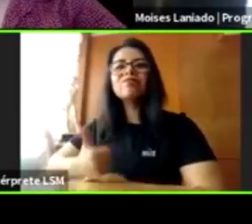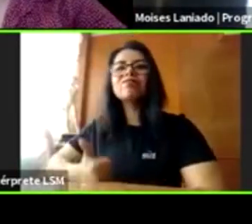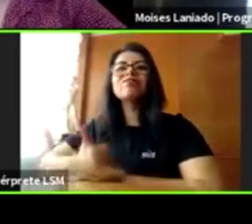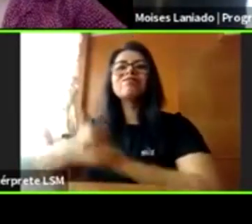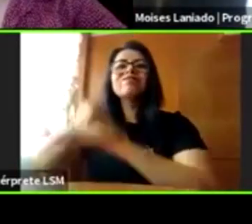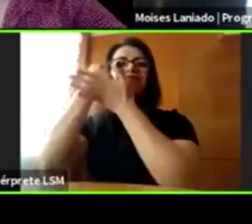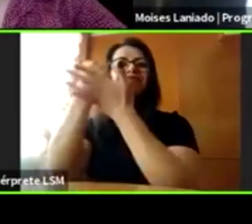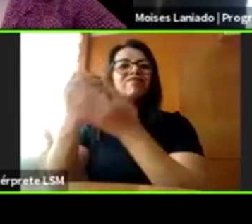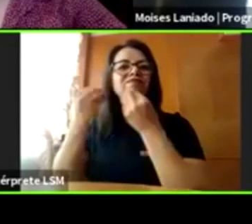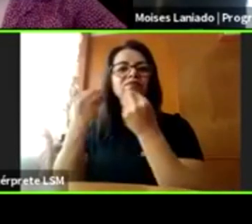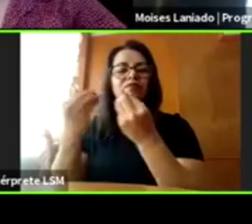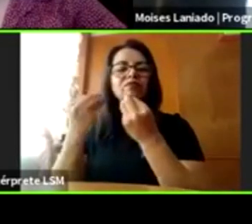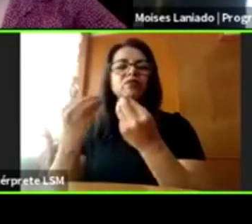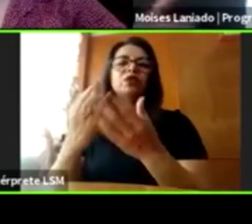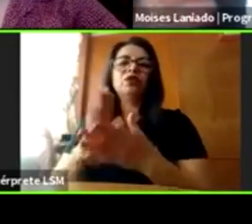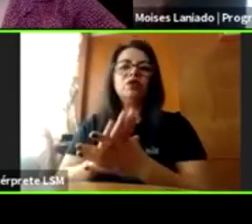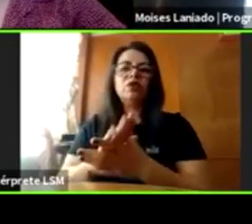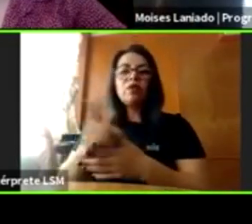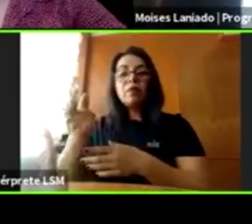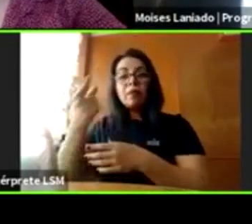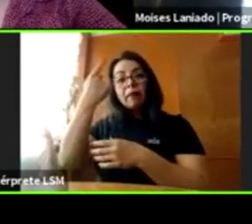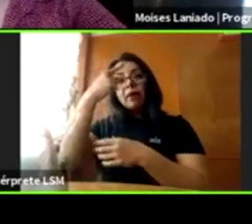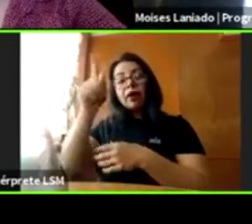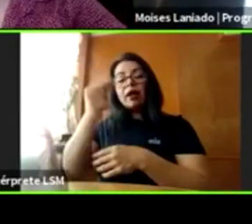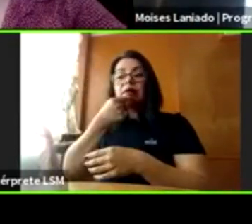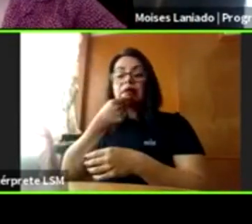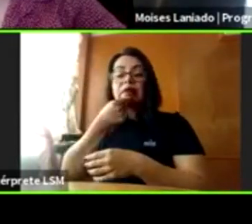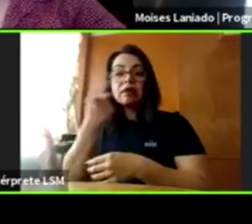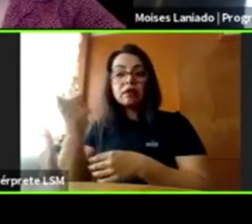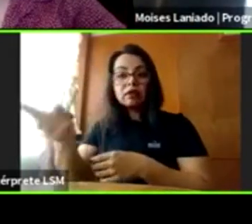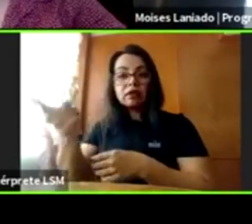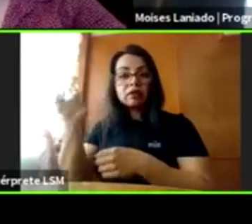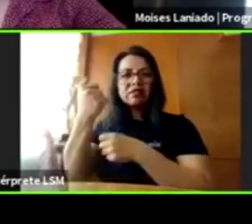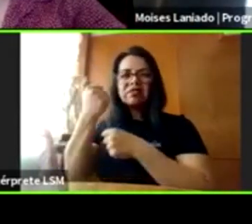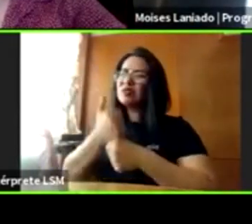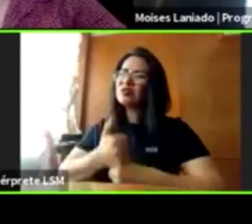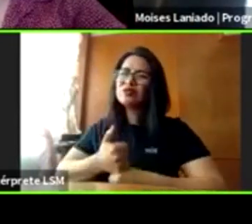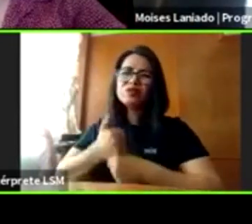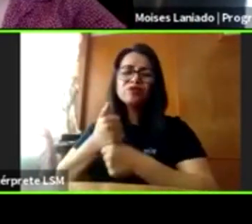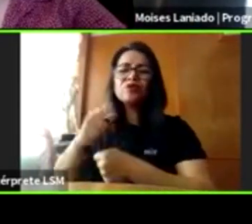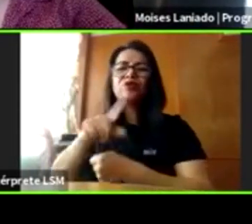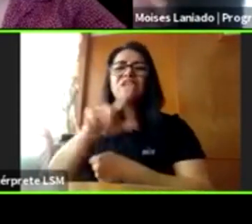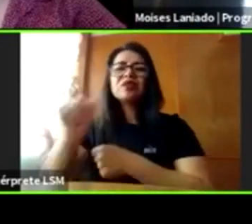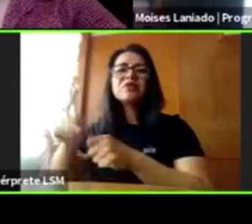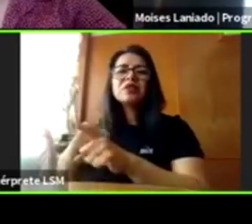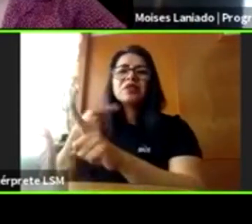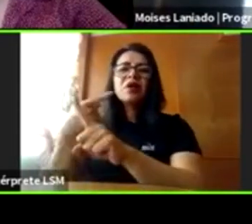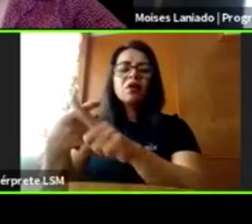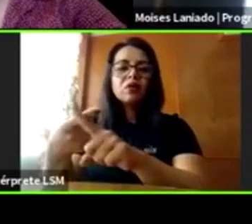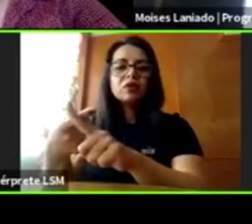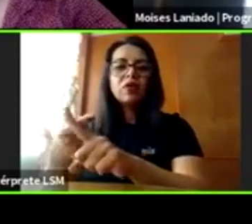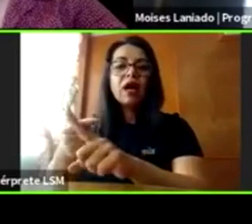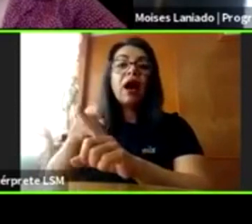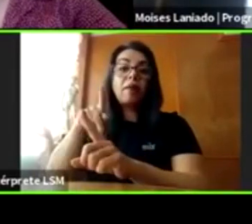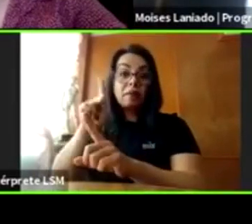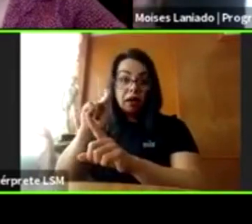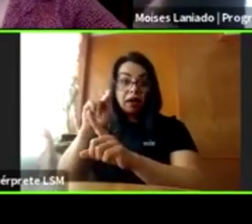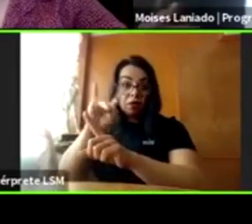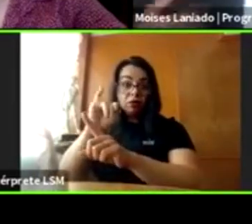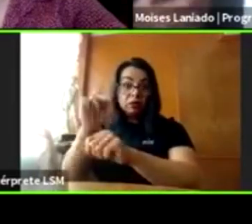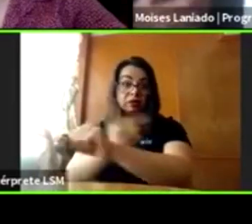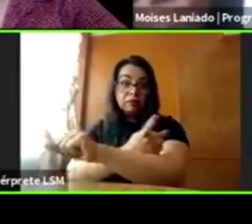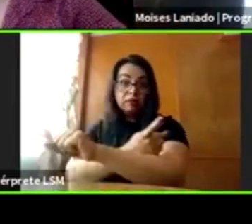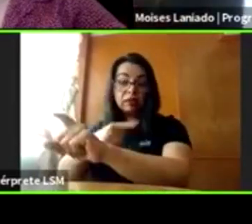el niño no sufra de violencia sexual y en caso de que sufra de violencia sexual,